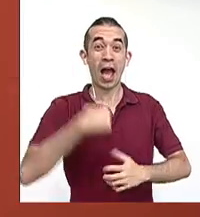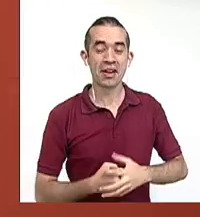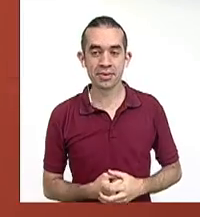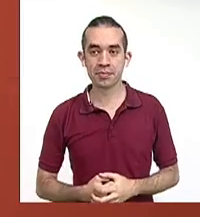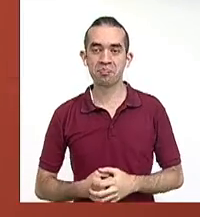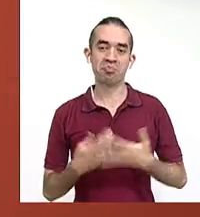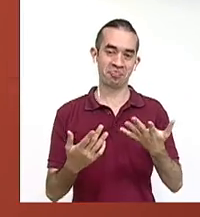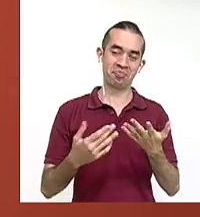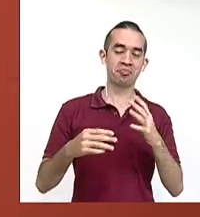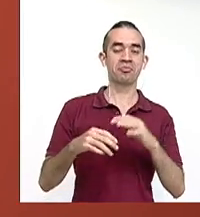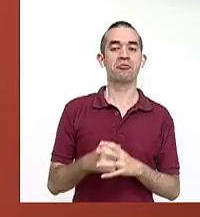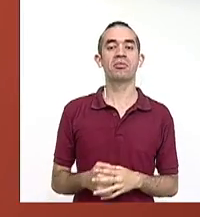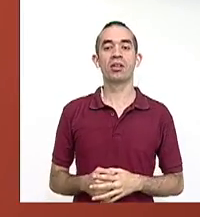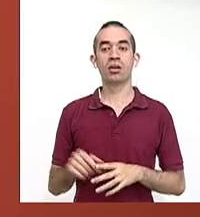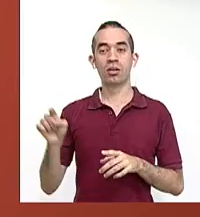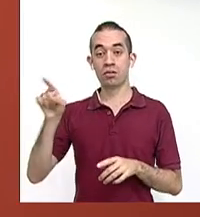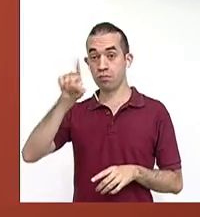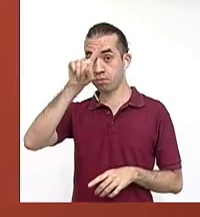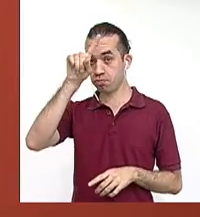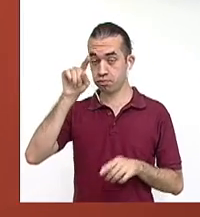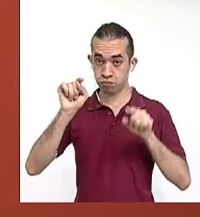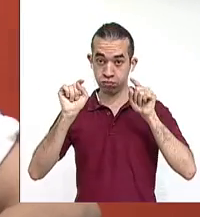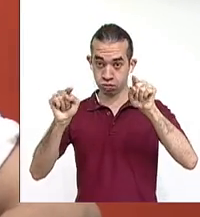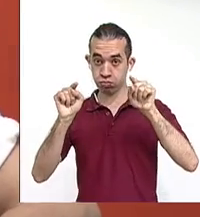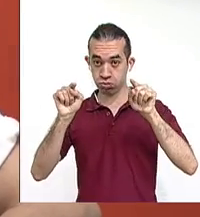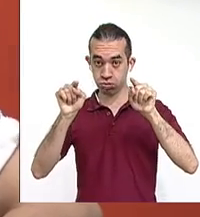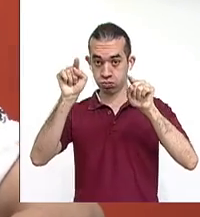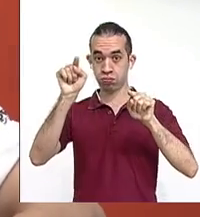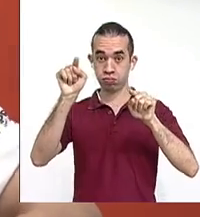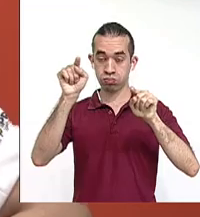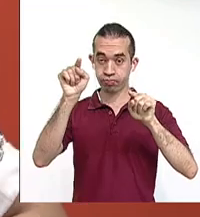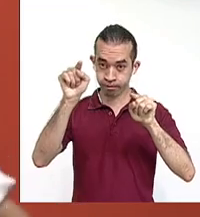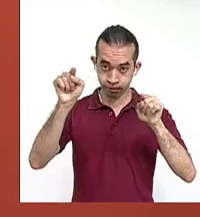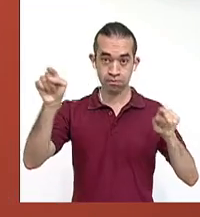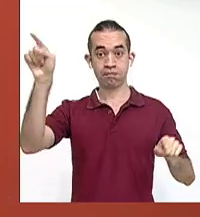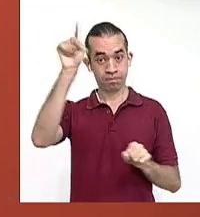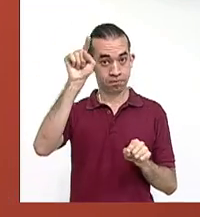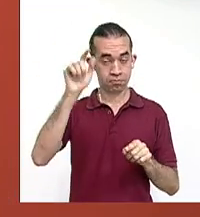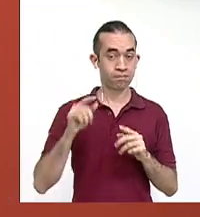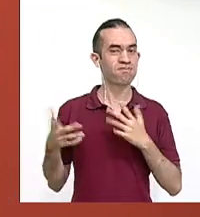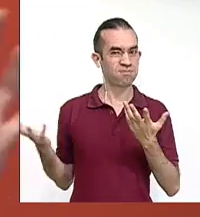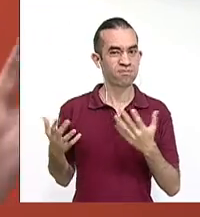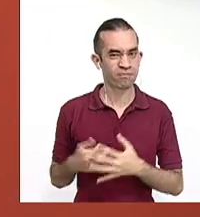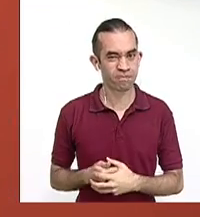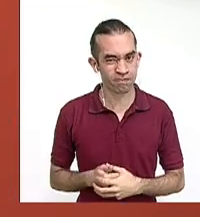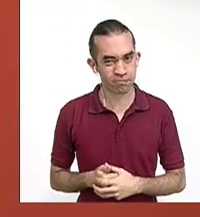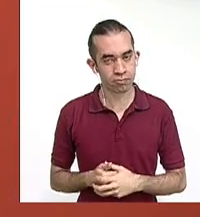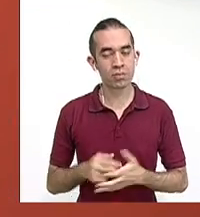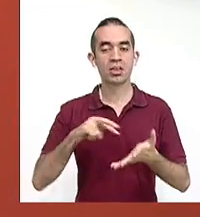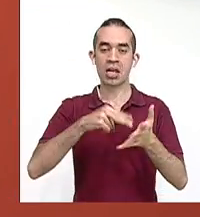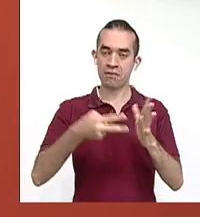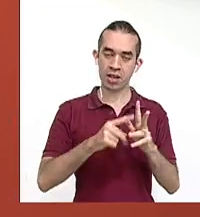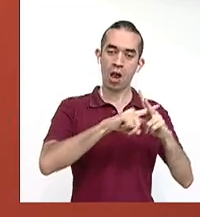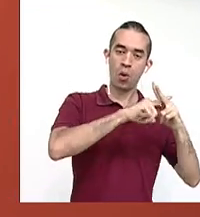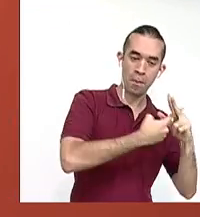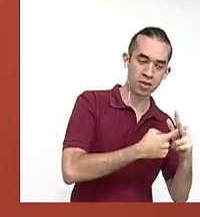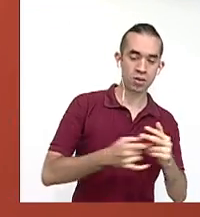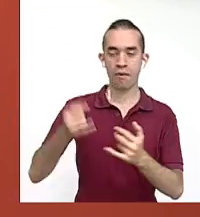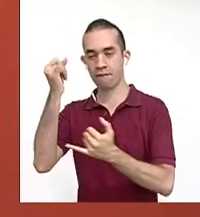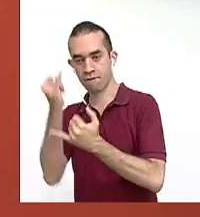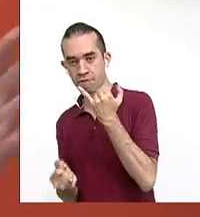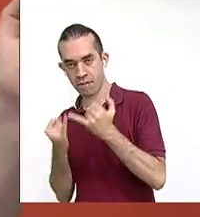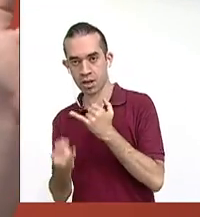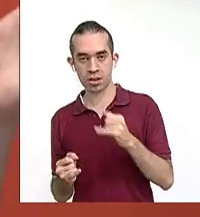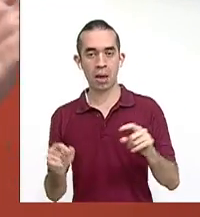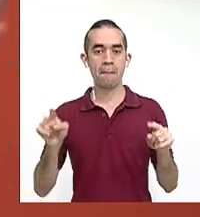Por su parte, los signos de interrogación marcan gráficamente el comienzo y el fin de las oraciones